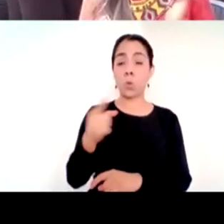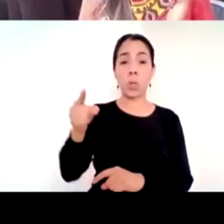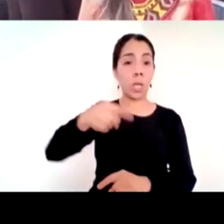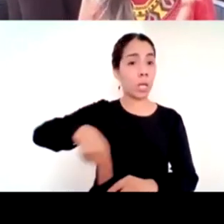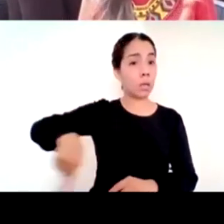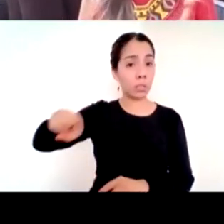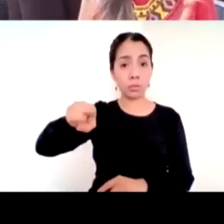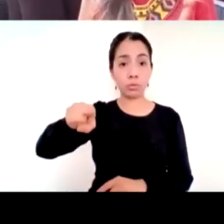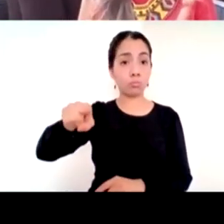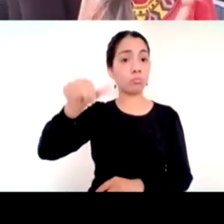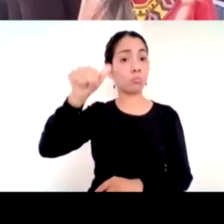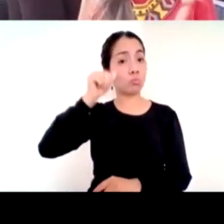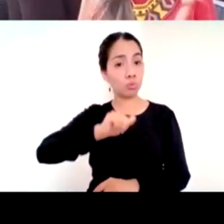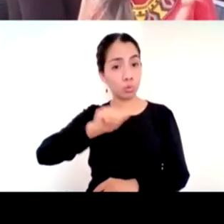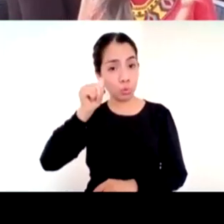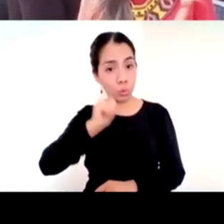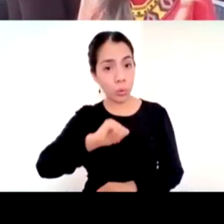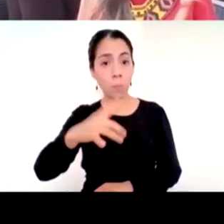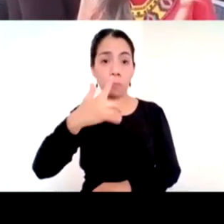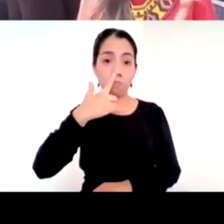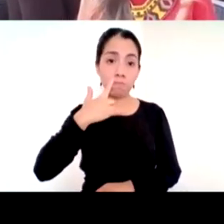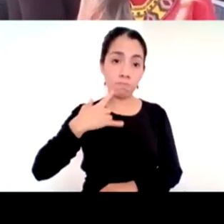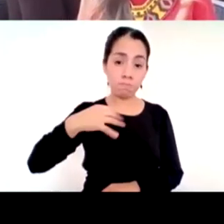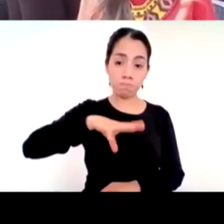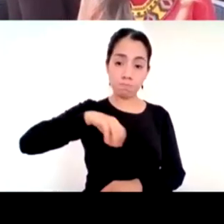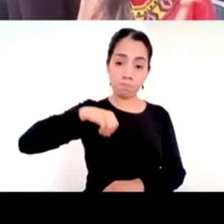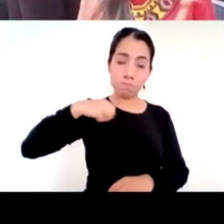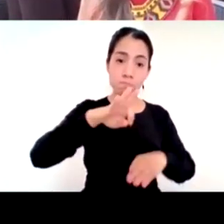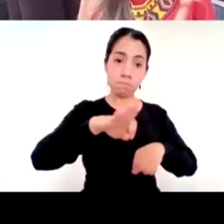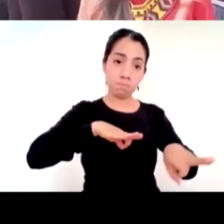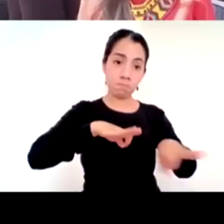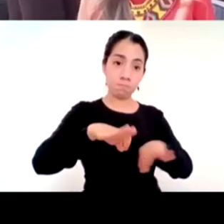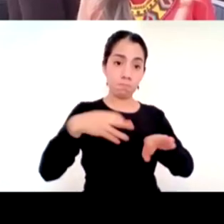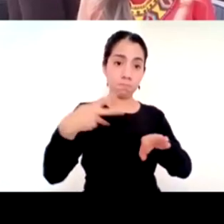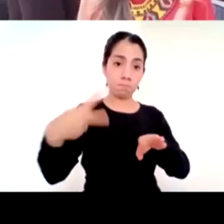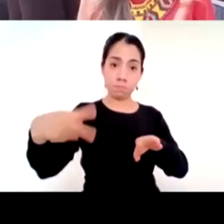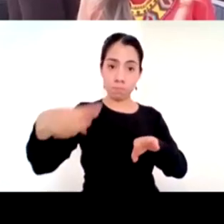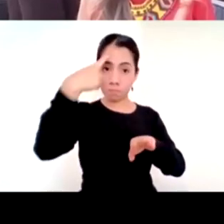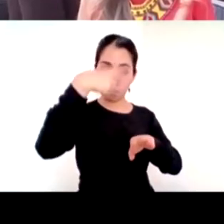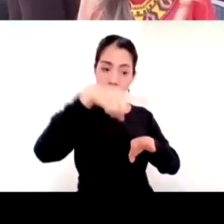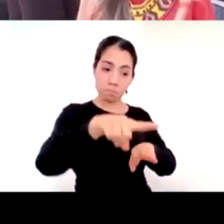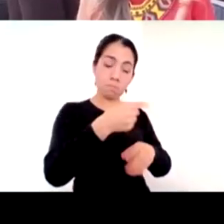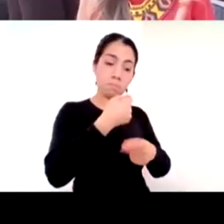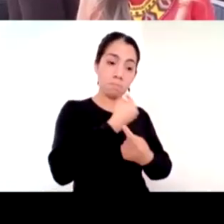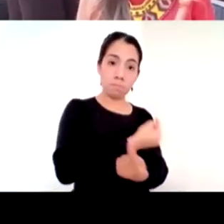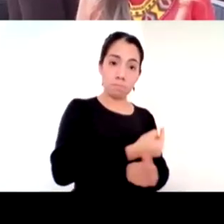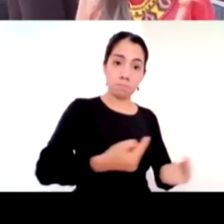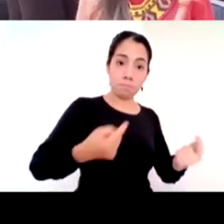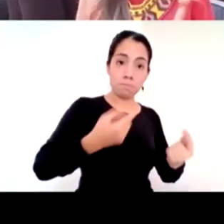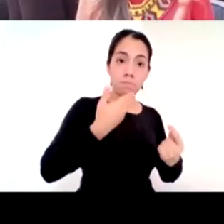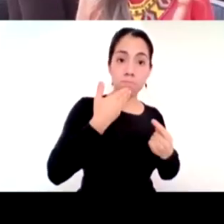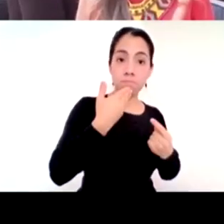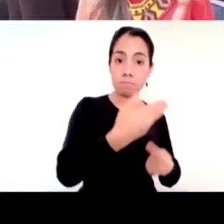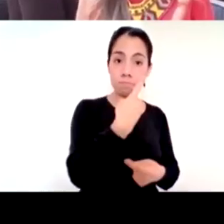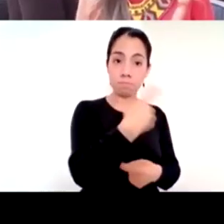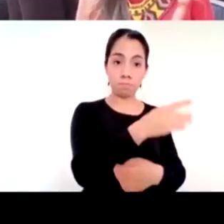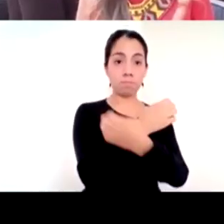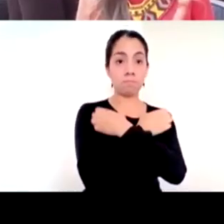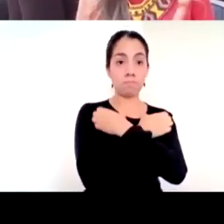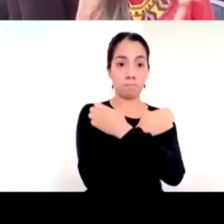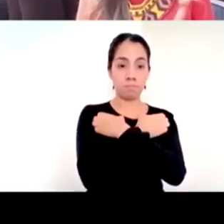ver siempre buscando por el bien de los niños y me parece importante ponerlo sobre la mesa porque con la gratitud viene el